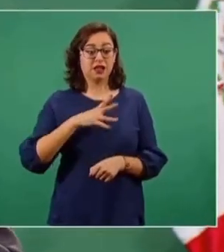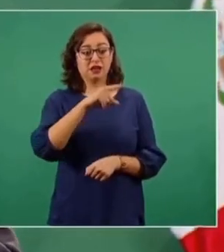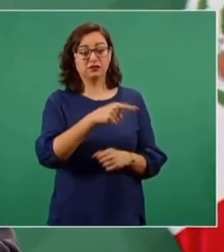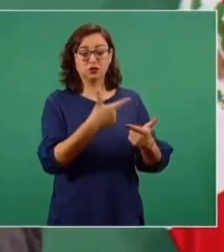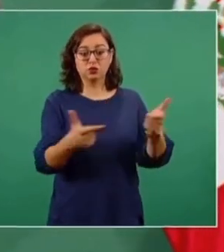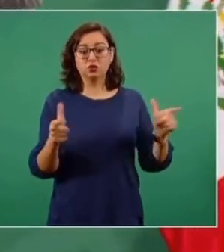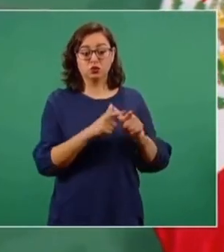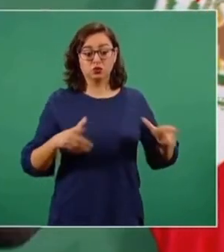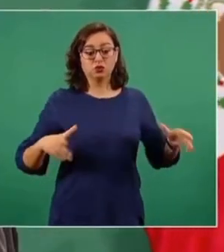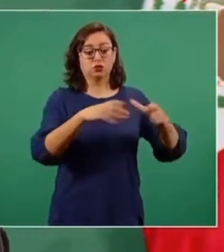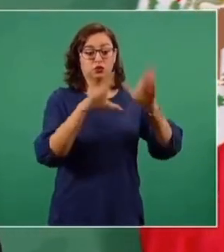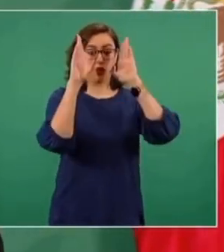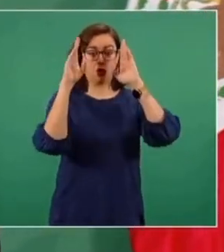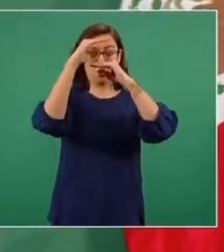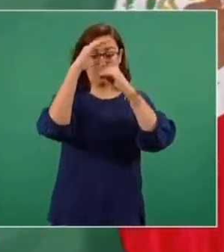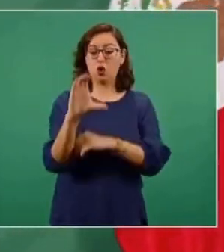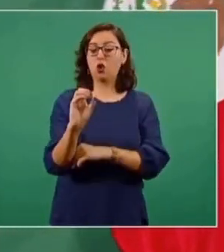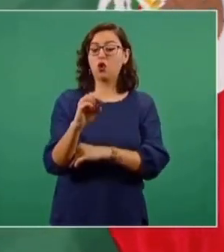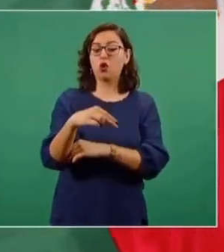que dominan.